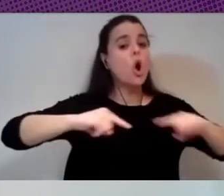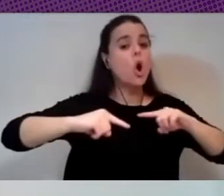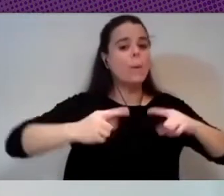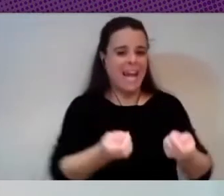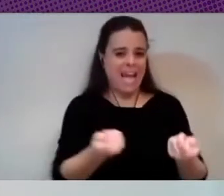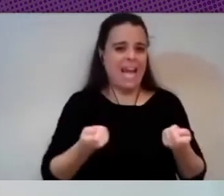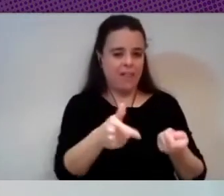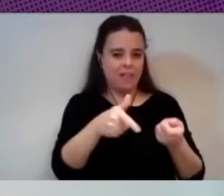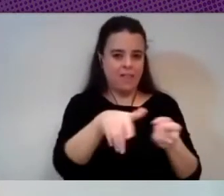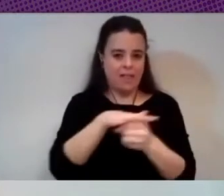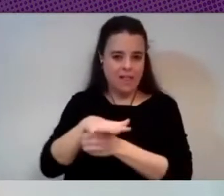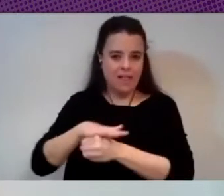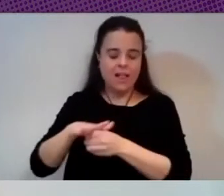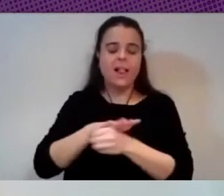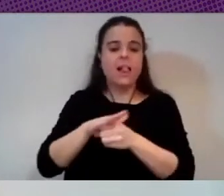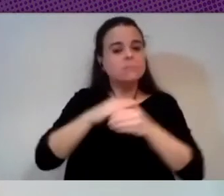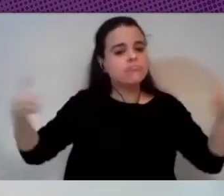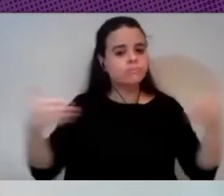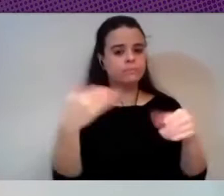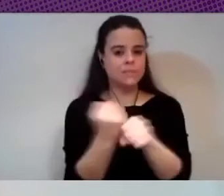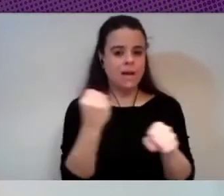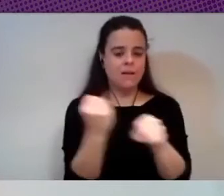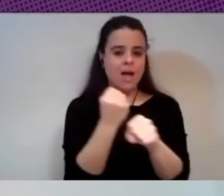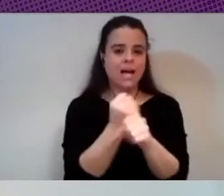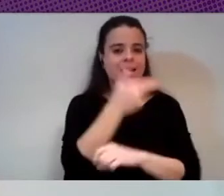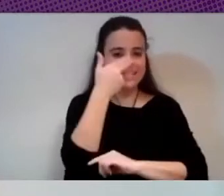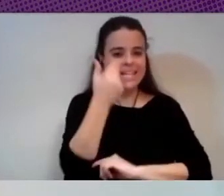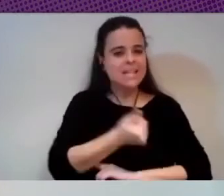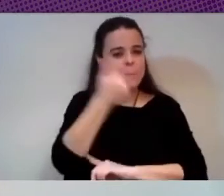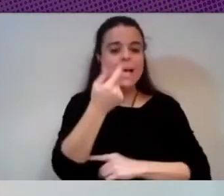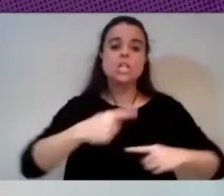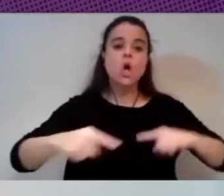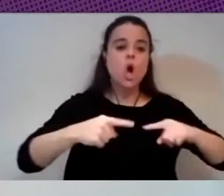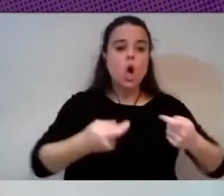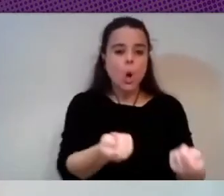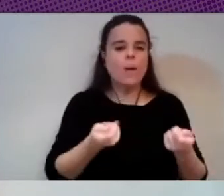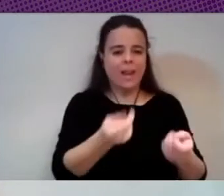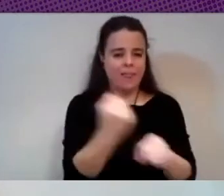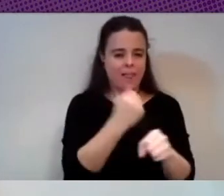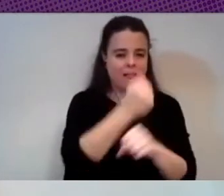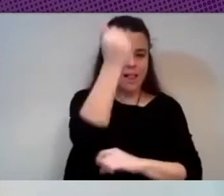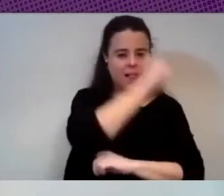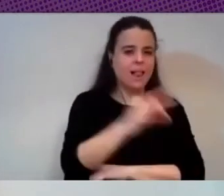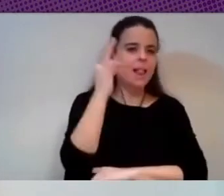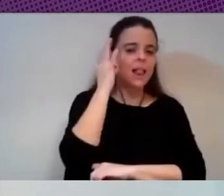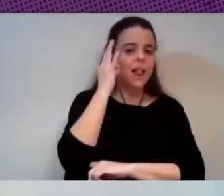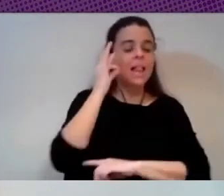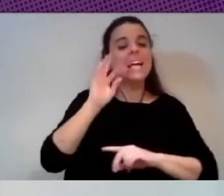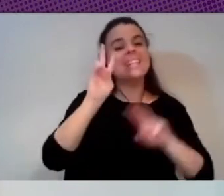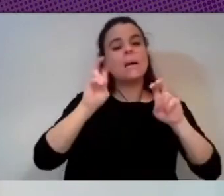cuando vamos a la parte del trabajo nos interesa más la gobernanza de los trabajadores y trabajadoras que este tema del impacto de la automatización